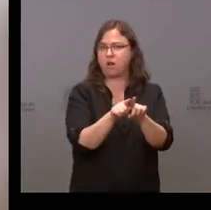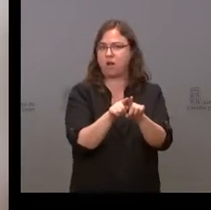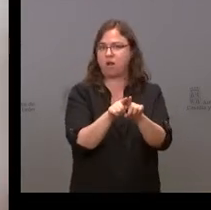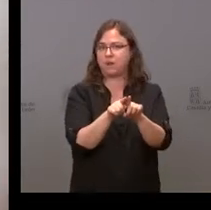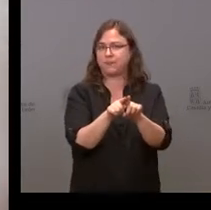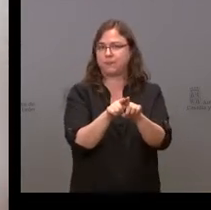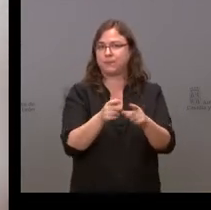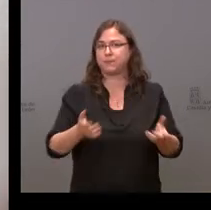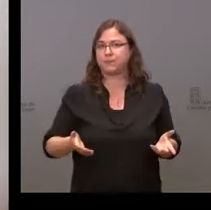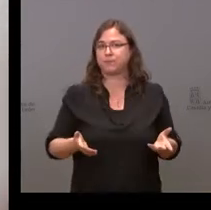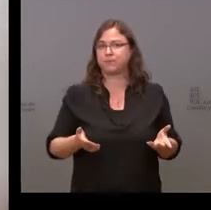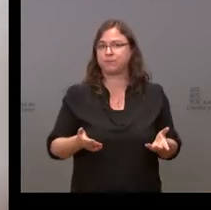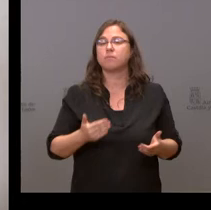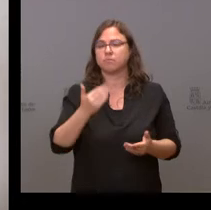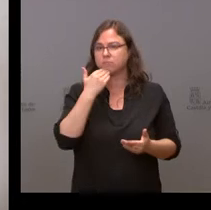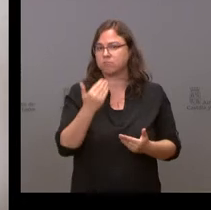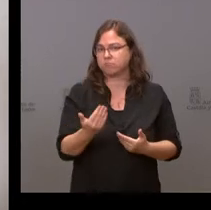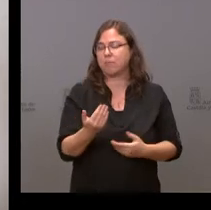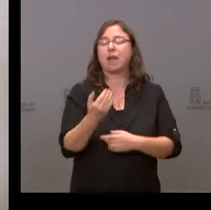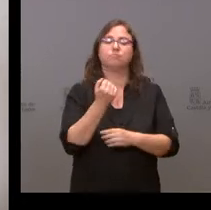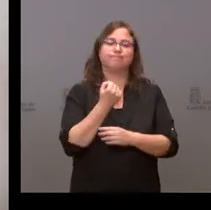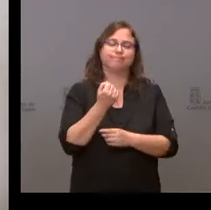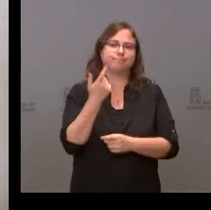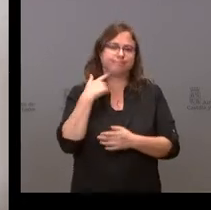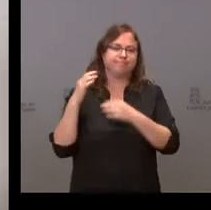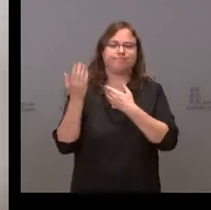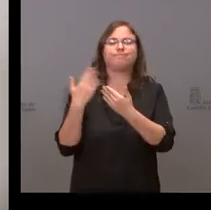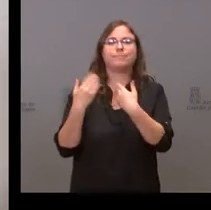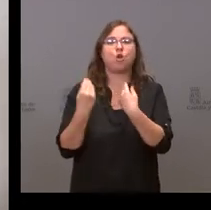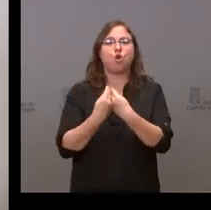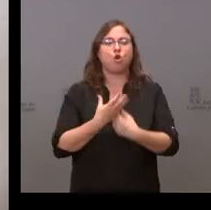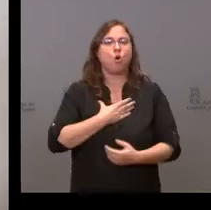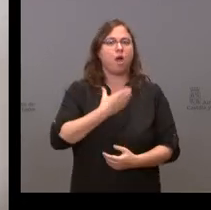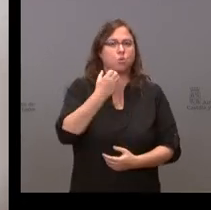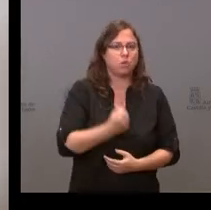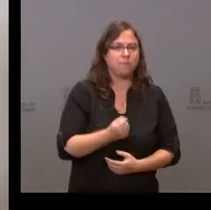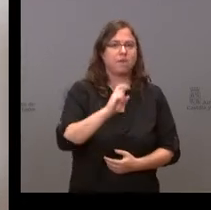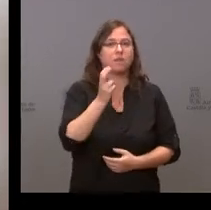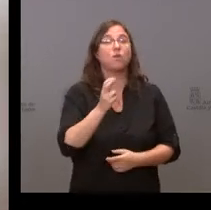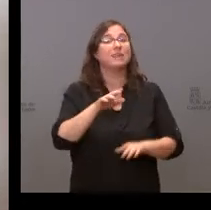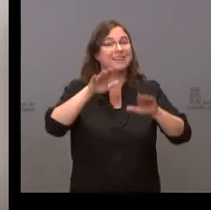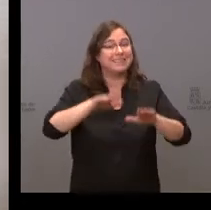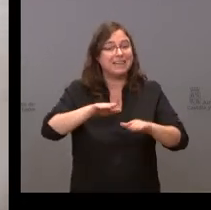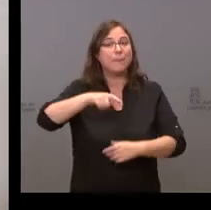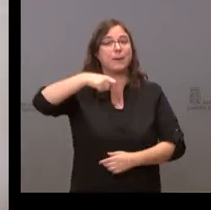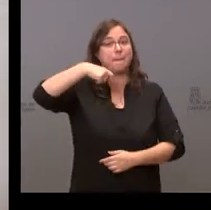cuente con las corporaciones locales. De hecho, estaba el representante del presidente de la Federación Española de Municipios y